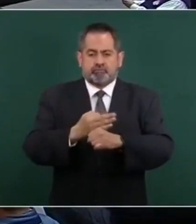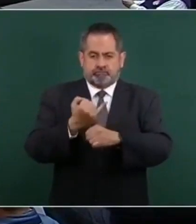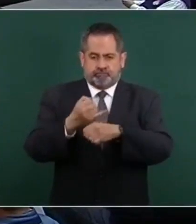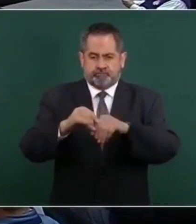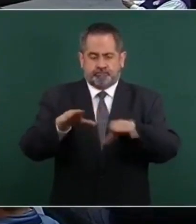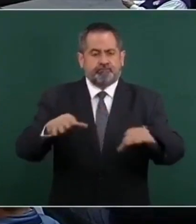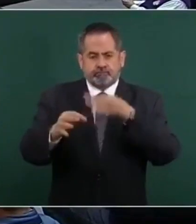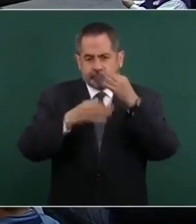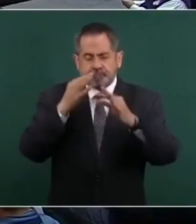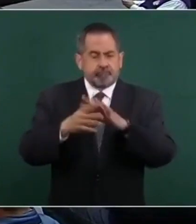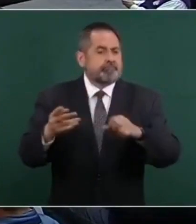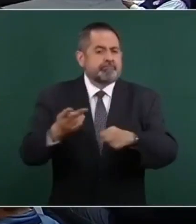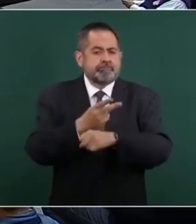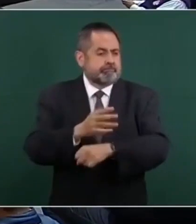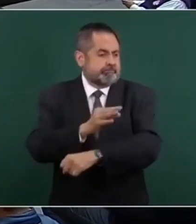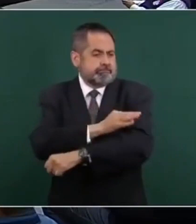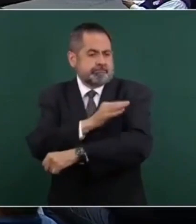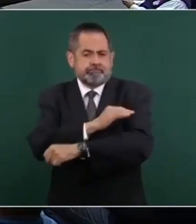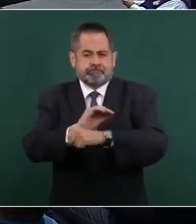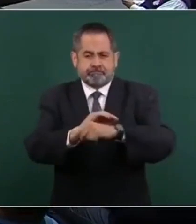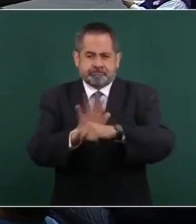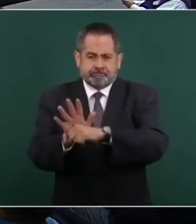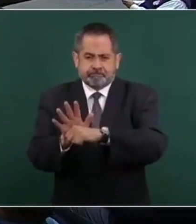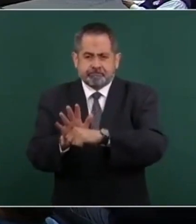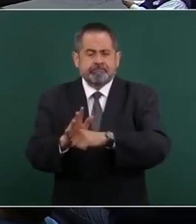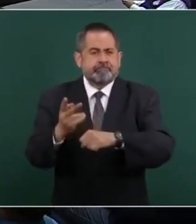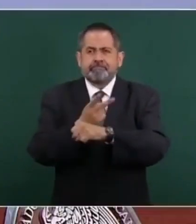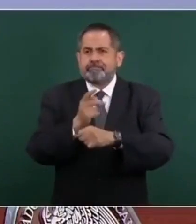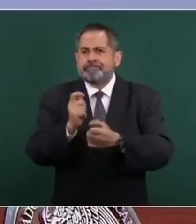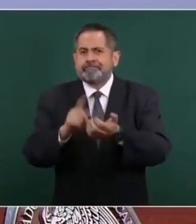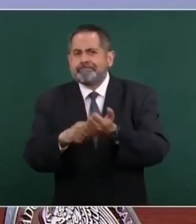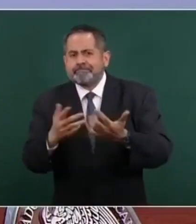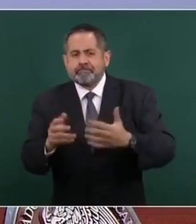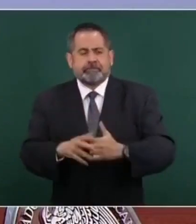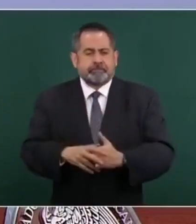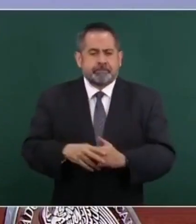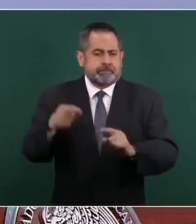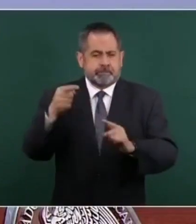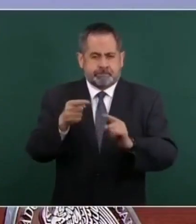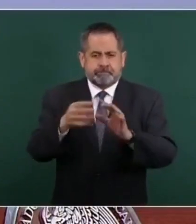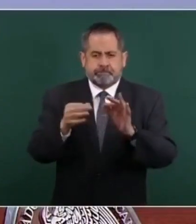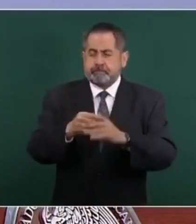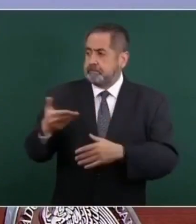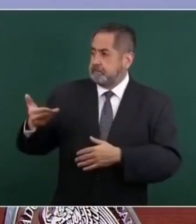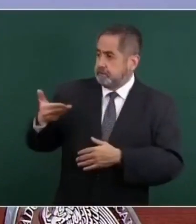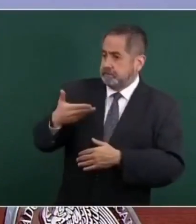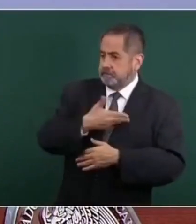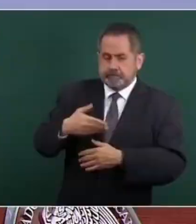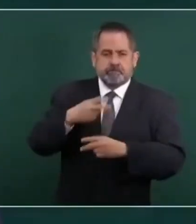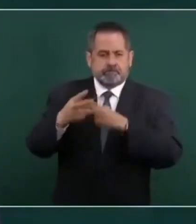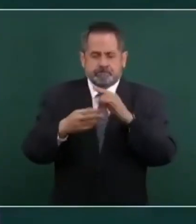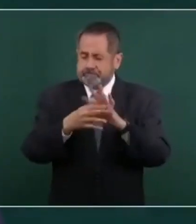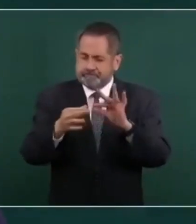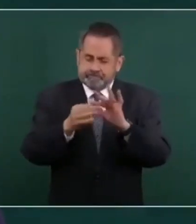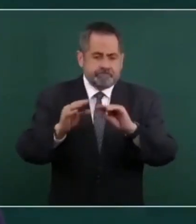Salud, Hugo López-Gatell, aseguró este martes que la nueva variante de COVID-19, la Omicron, no